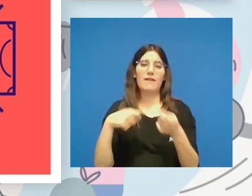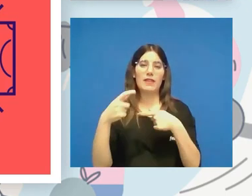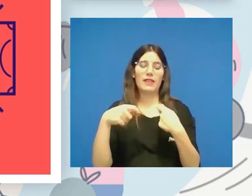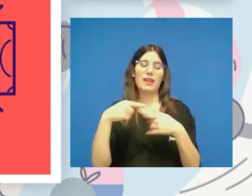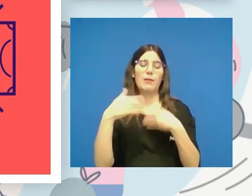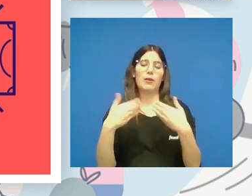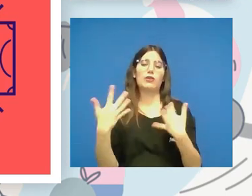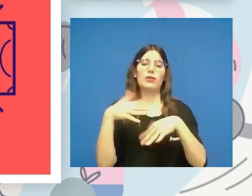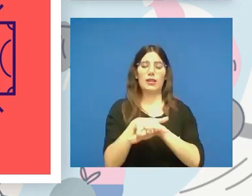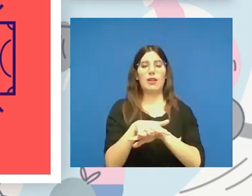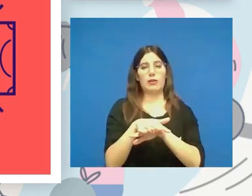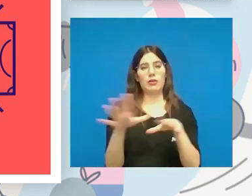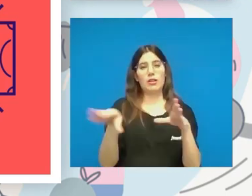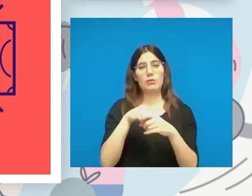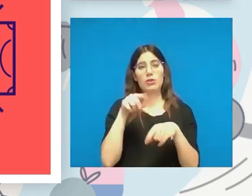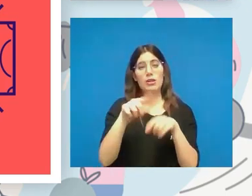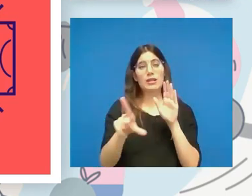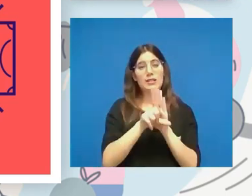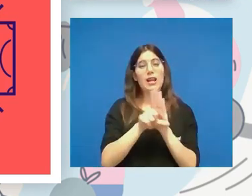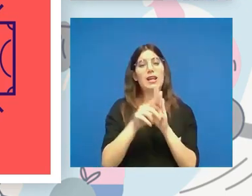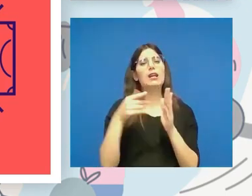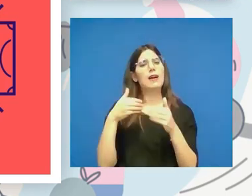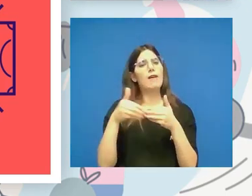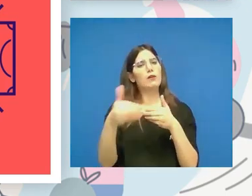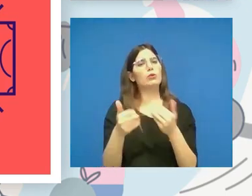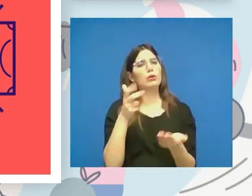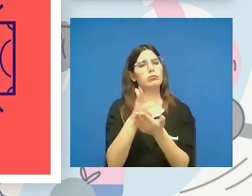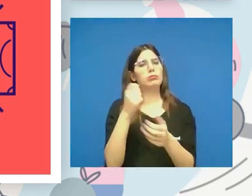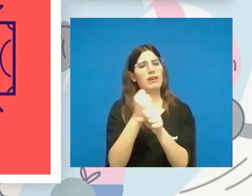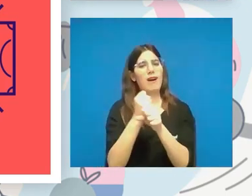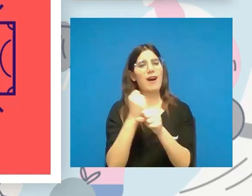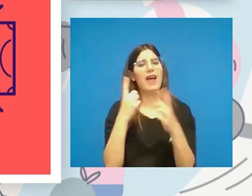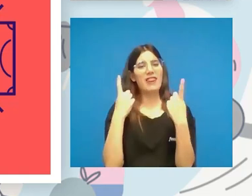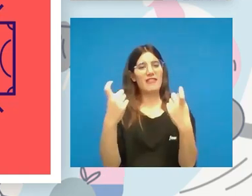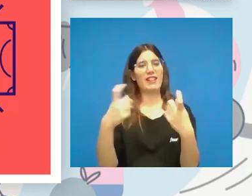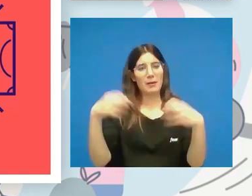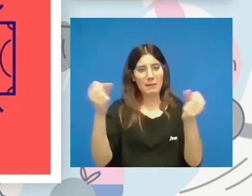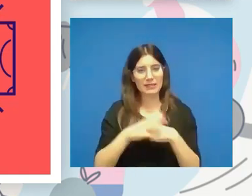inclusión y que esta ley nos deja por delante muchos retos que trabajar y que asumir. Muchas gracias.